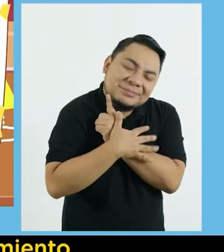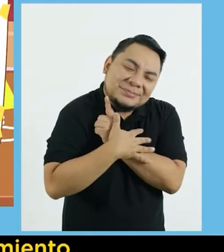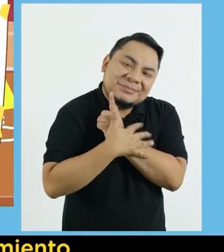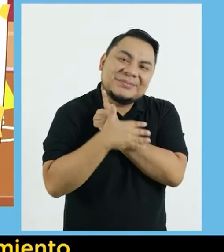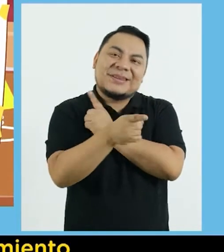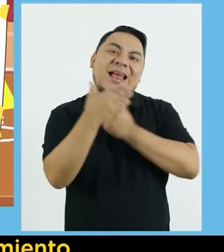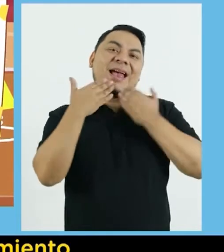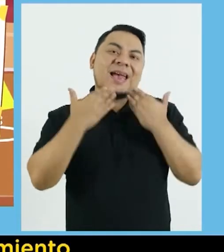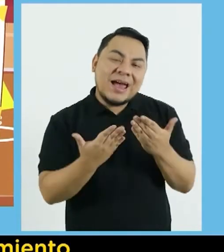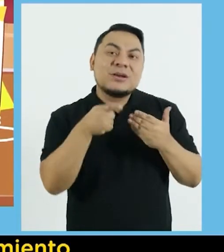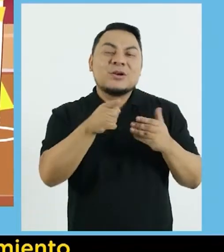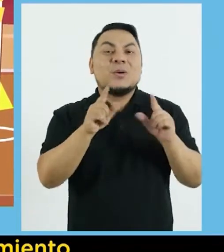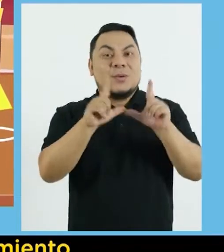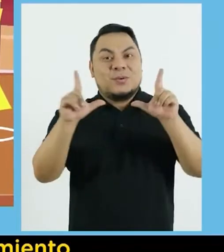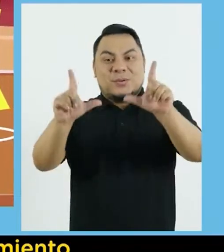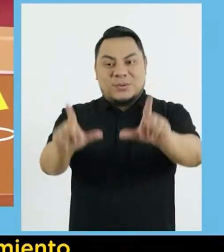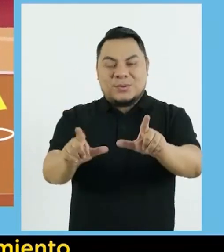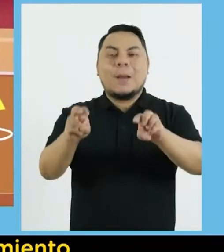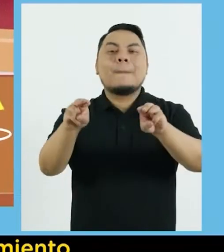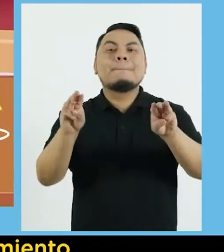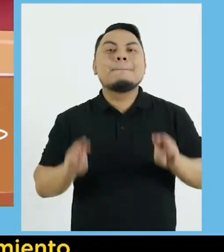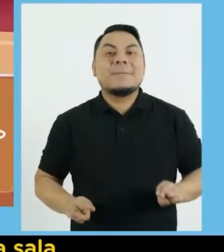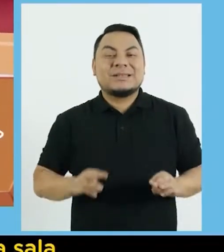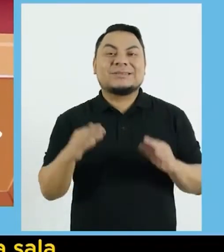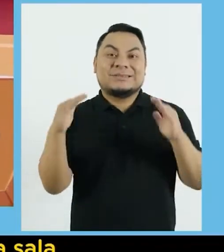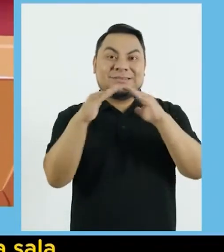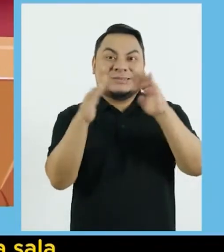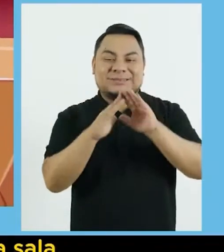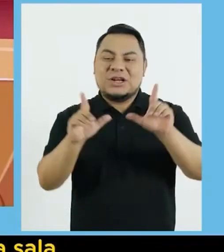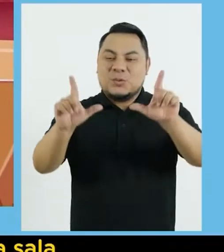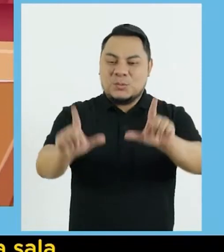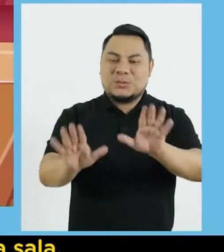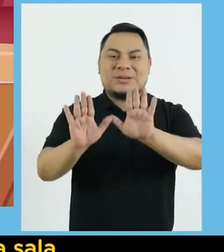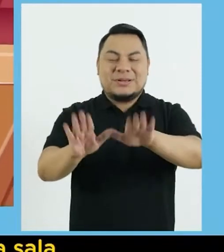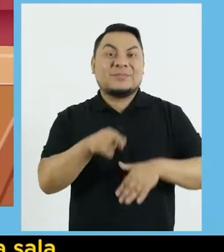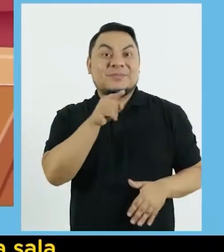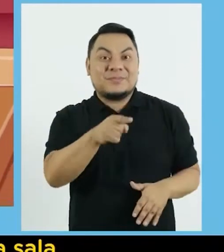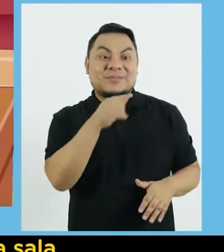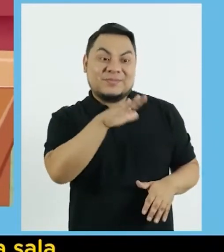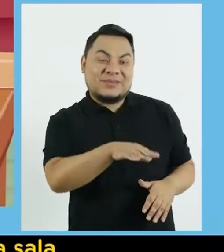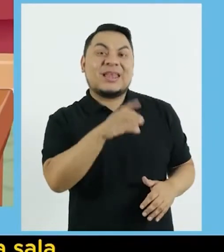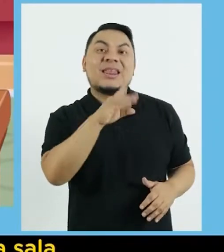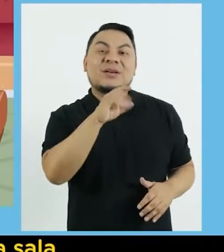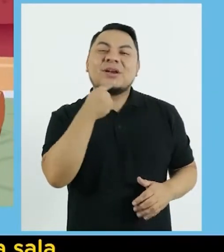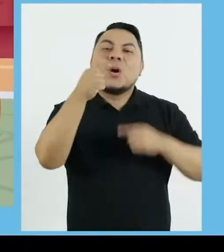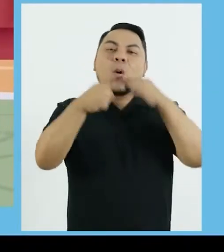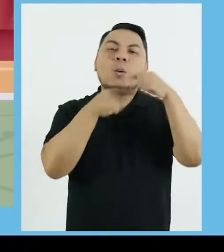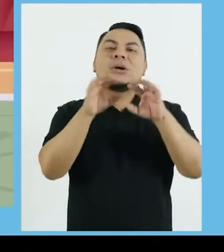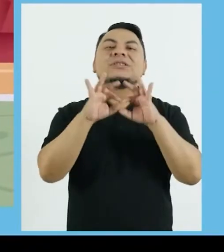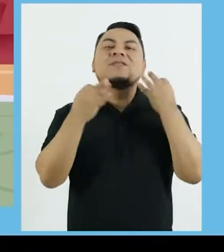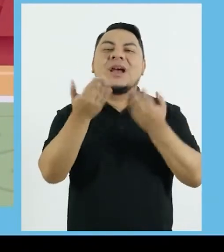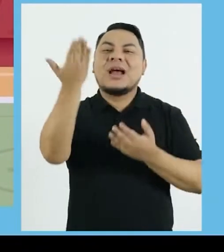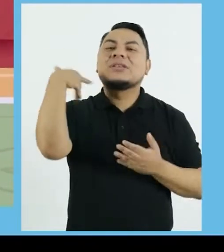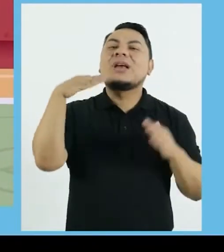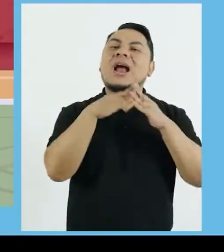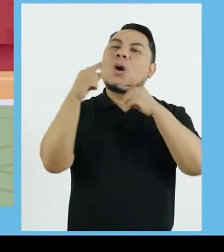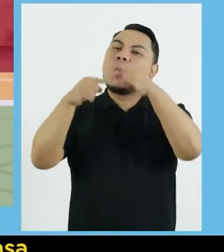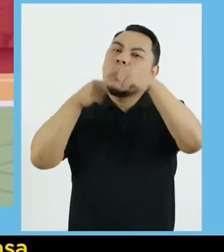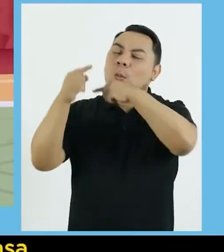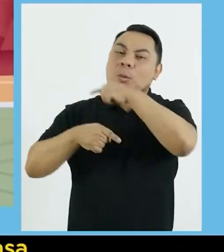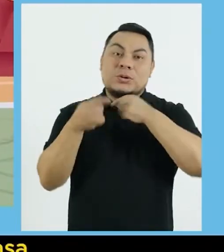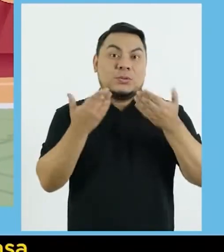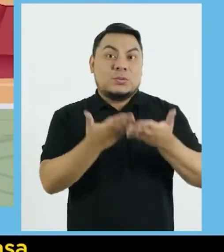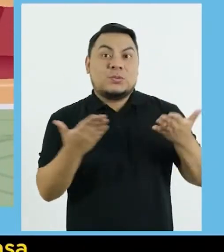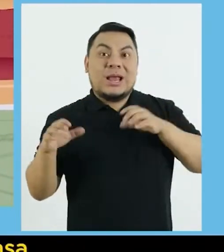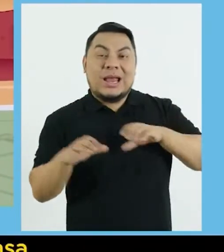La abuela abrazó a David en agradecimiento Y colocó los dibujos en la mesita de la sala Ese día David